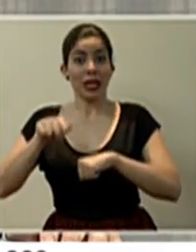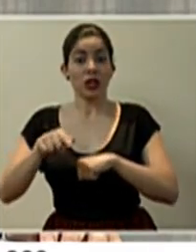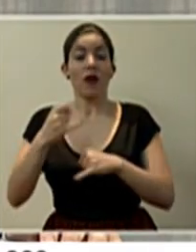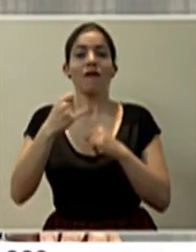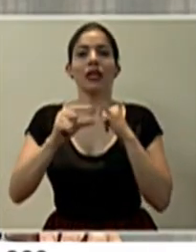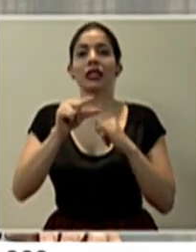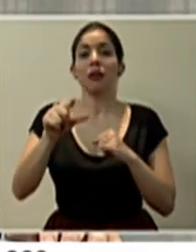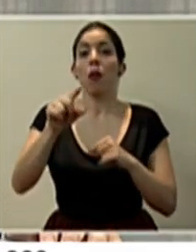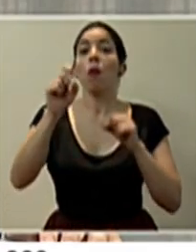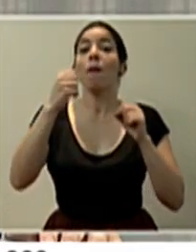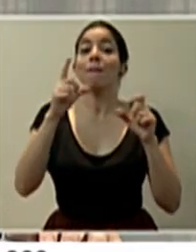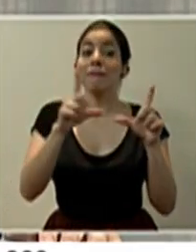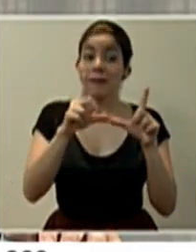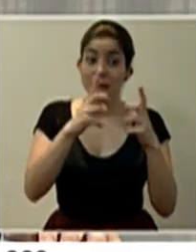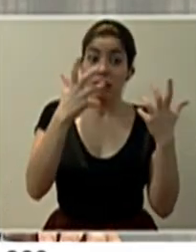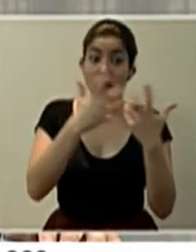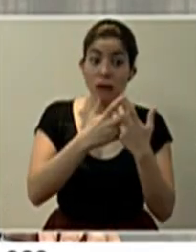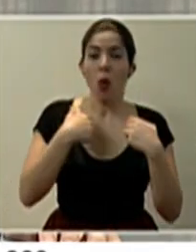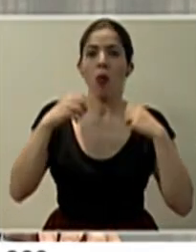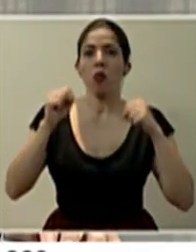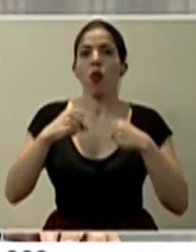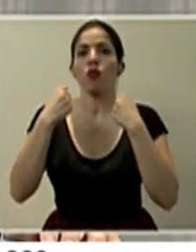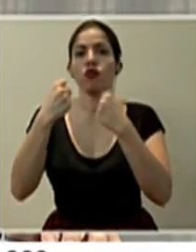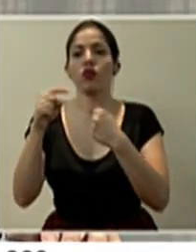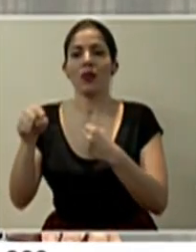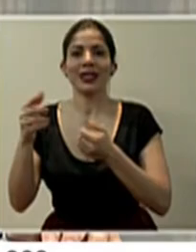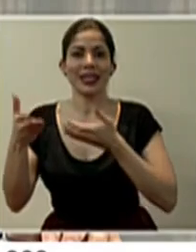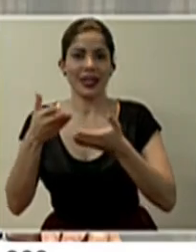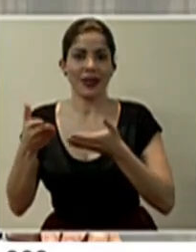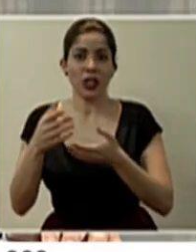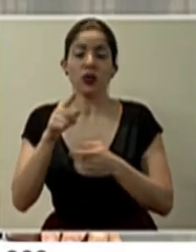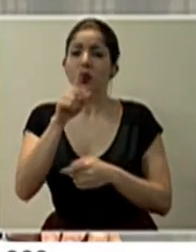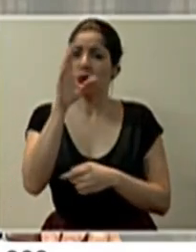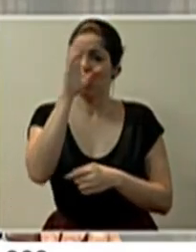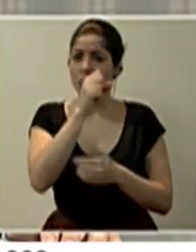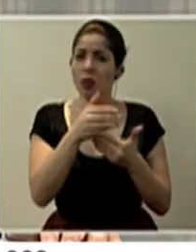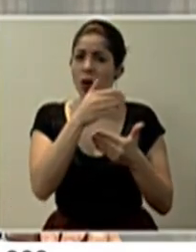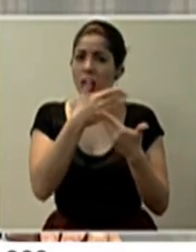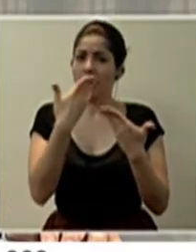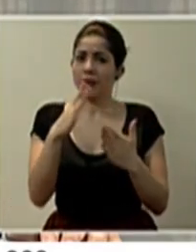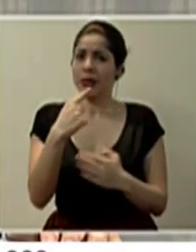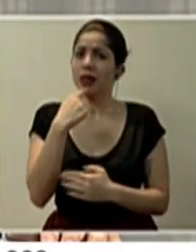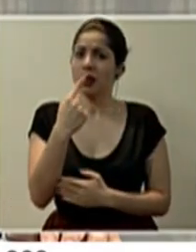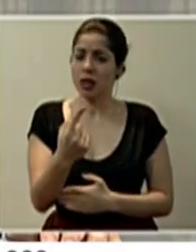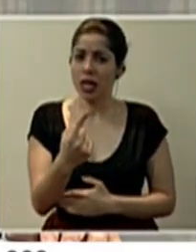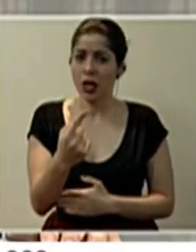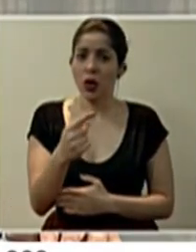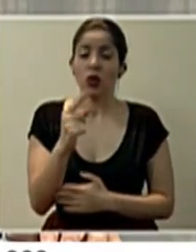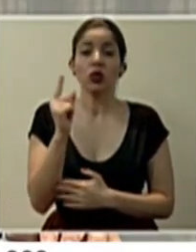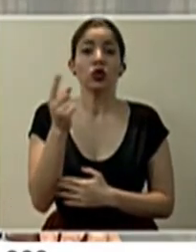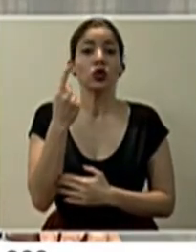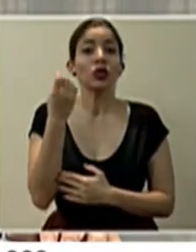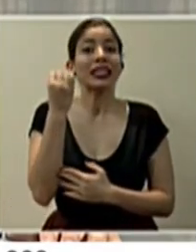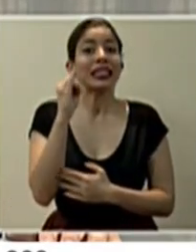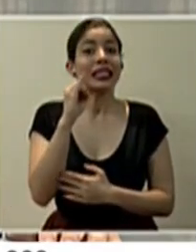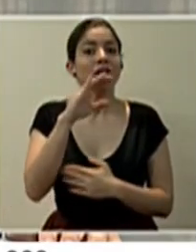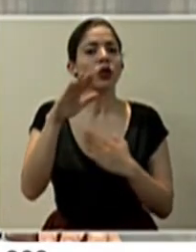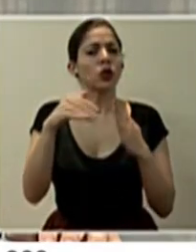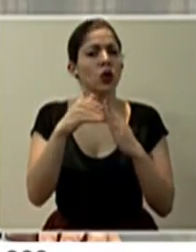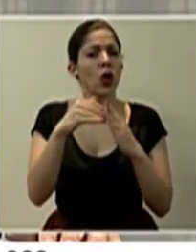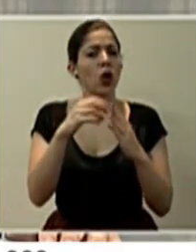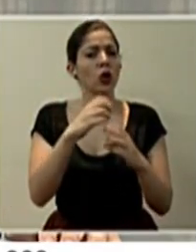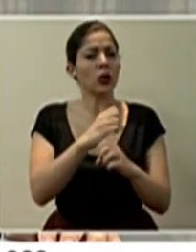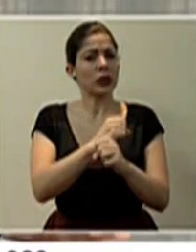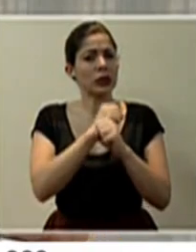fin de semana poder acceder a estos servicios. Tomar en cuenta lo que ya en su momento se ha dicho, esto siempre y cuando respetemos todas las medidas